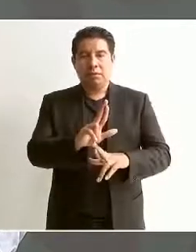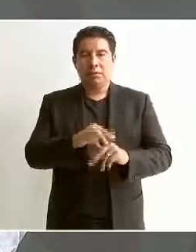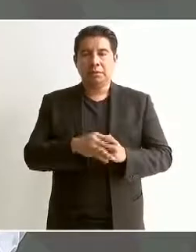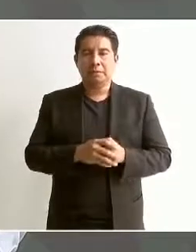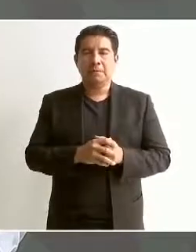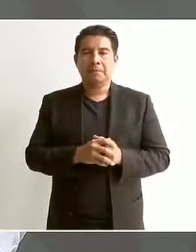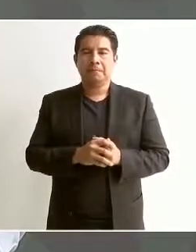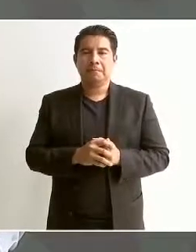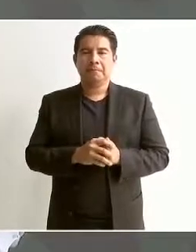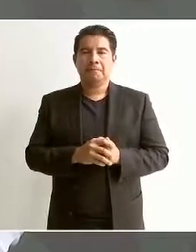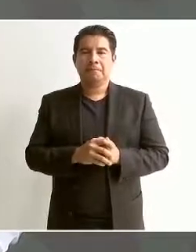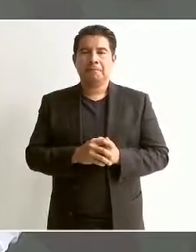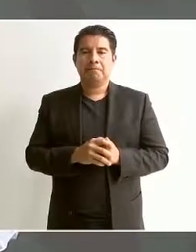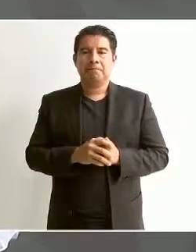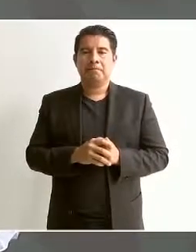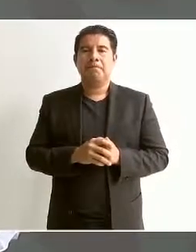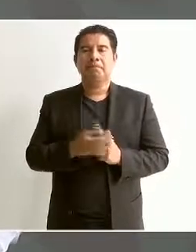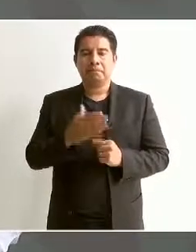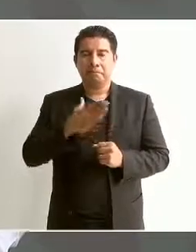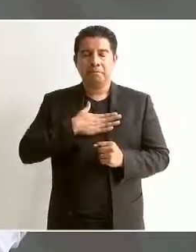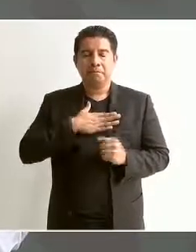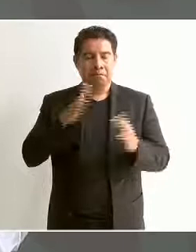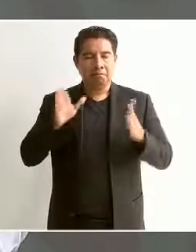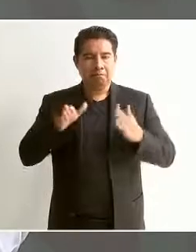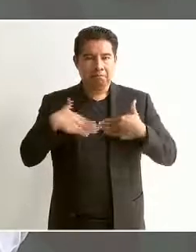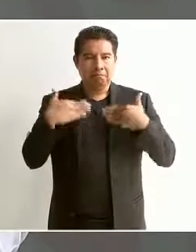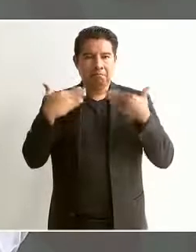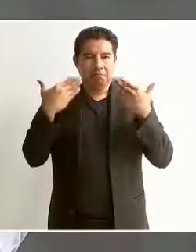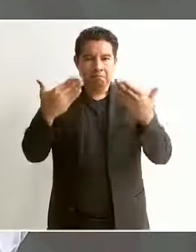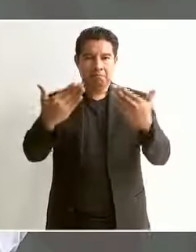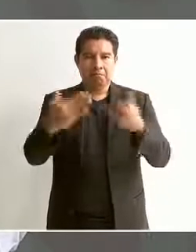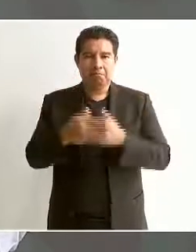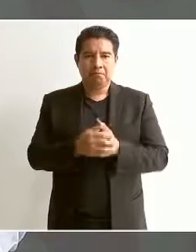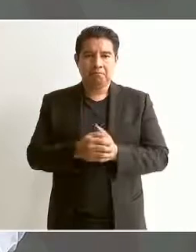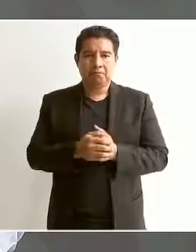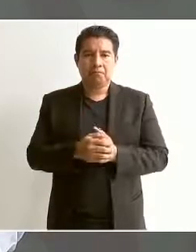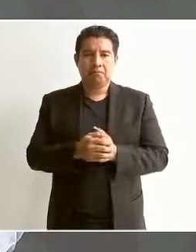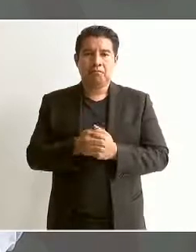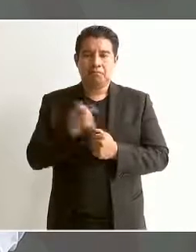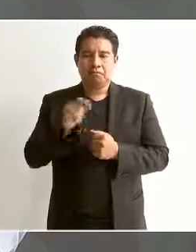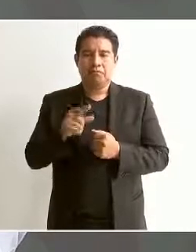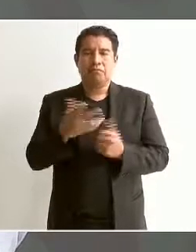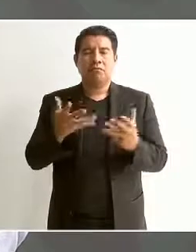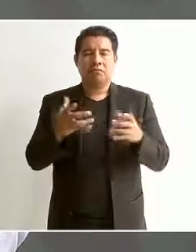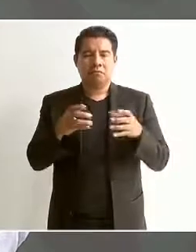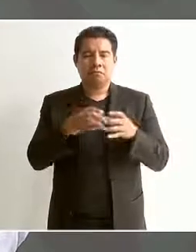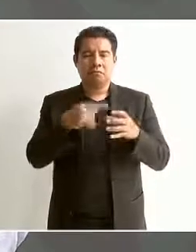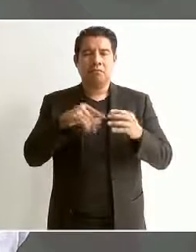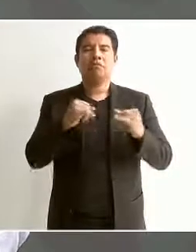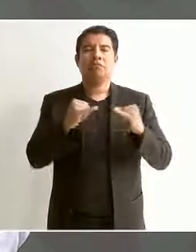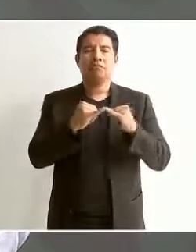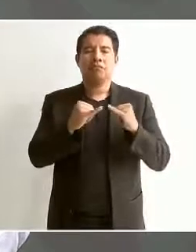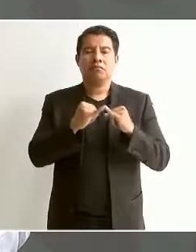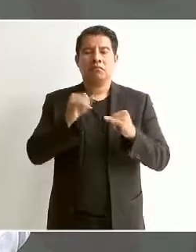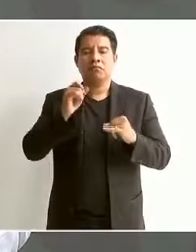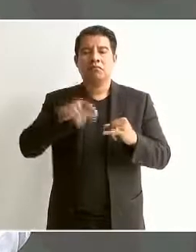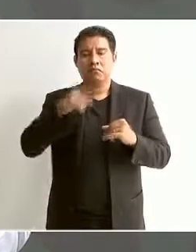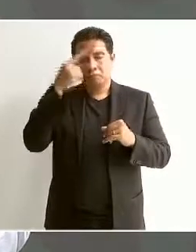Por eso tengo mucha confianza en esta institución y